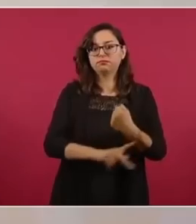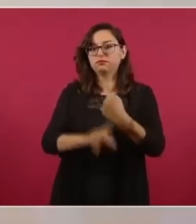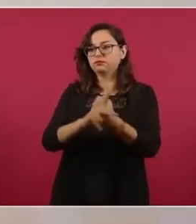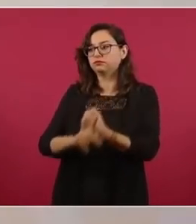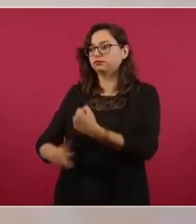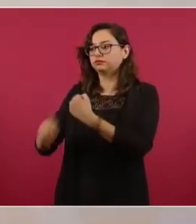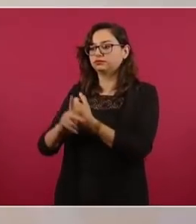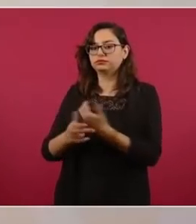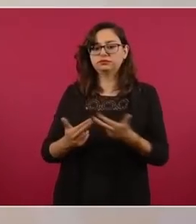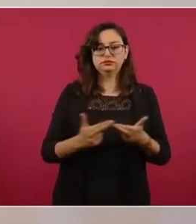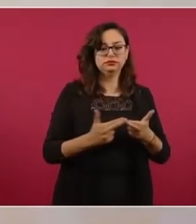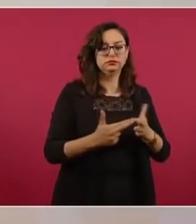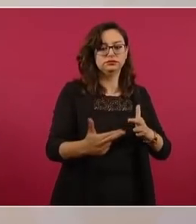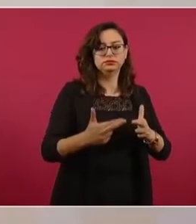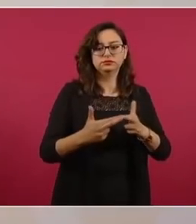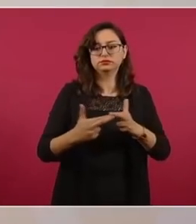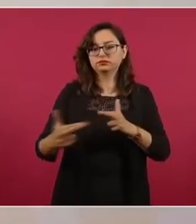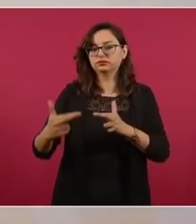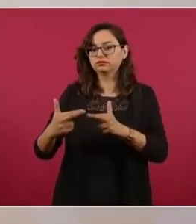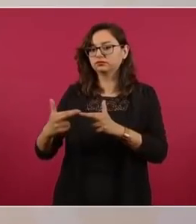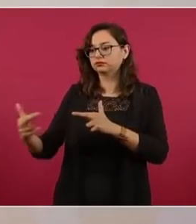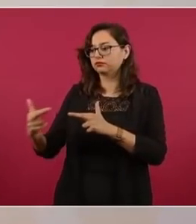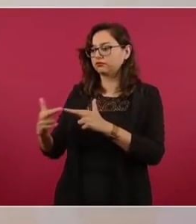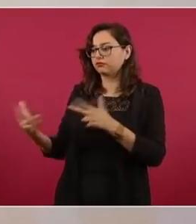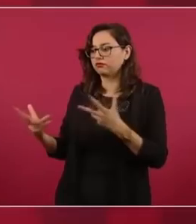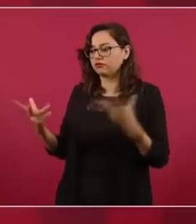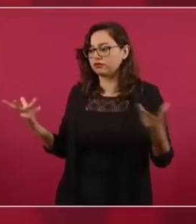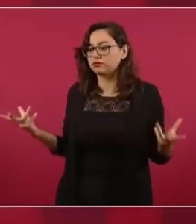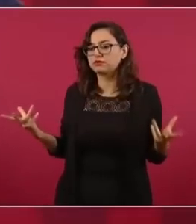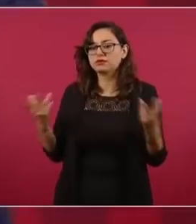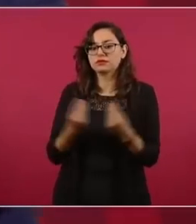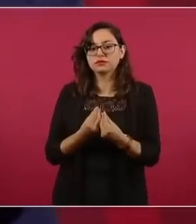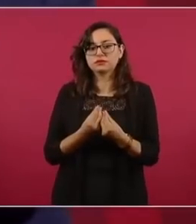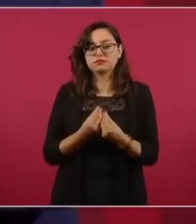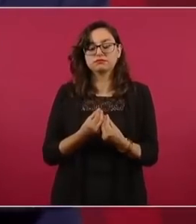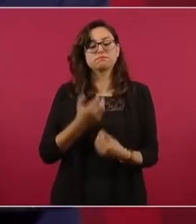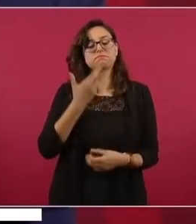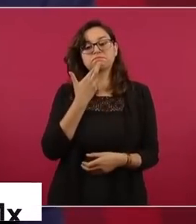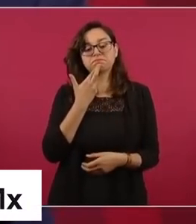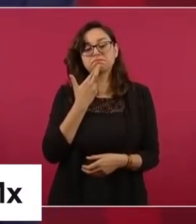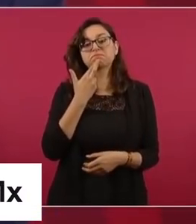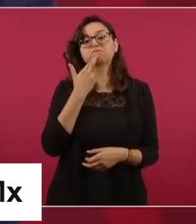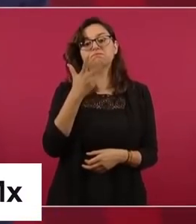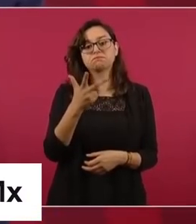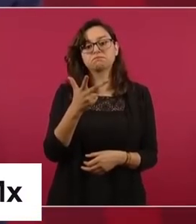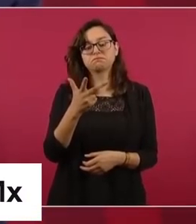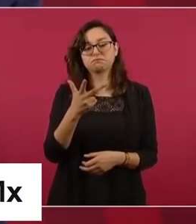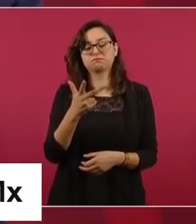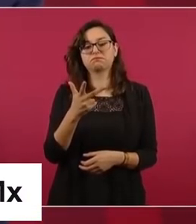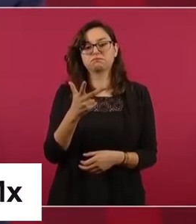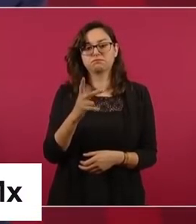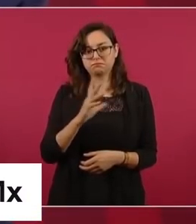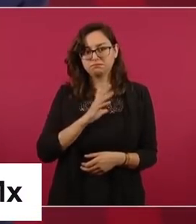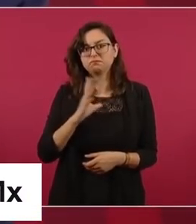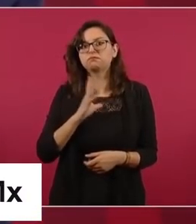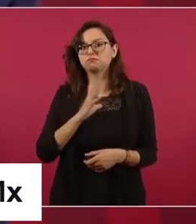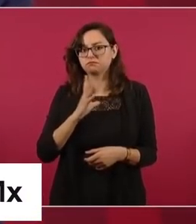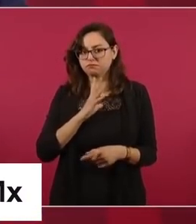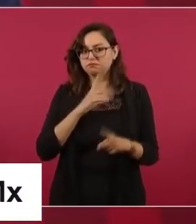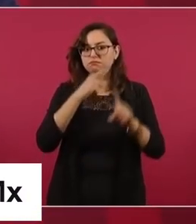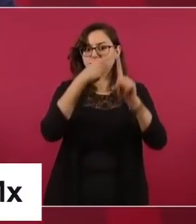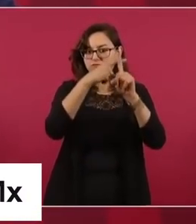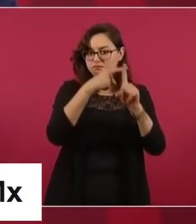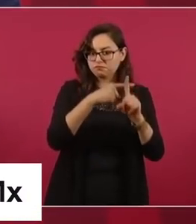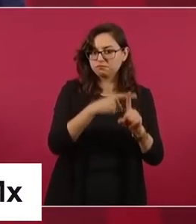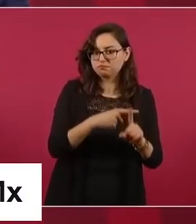relaciones de Estados Unidos con los países de América, porque